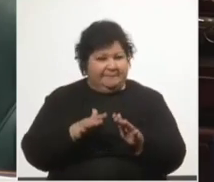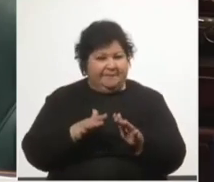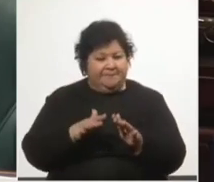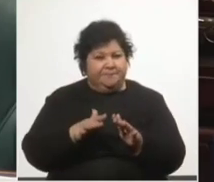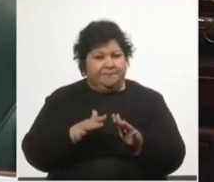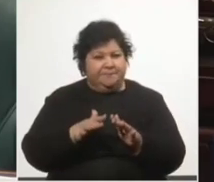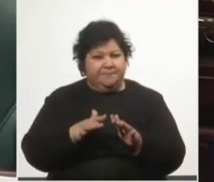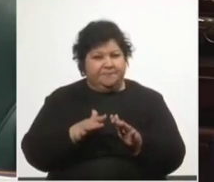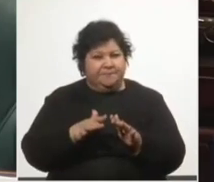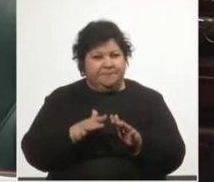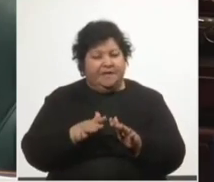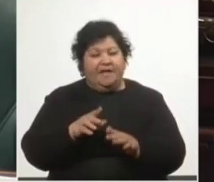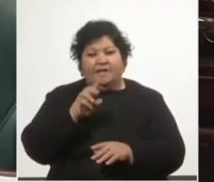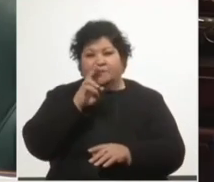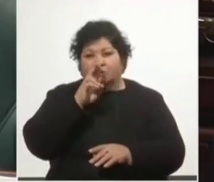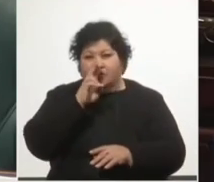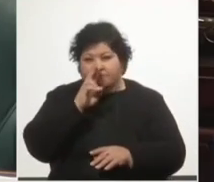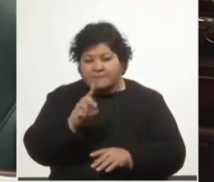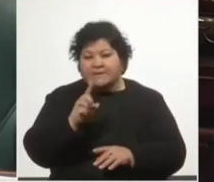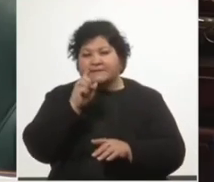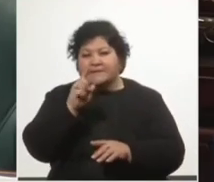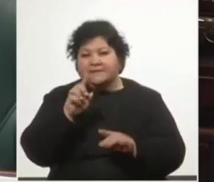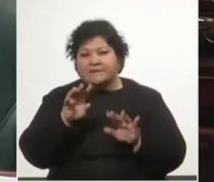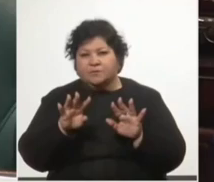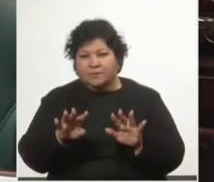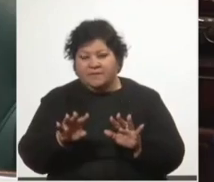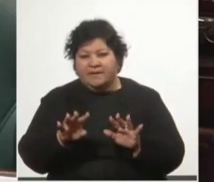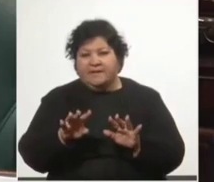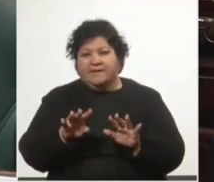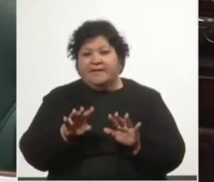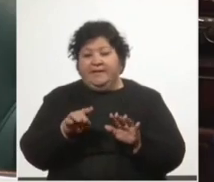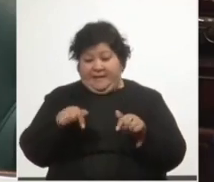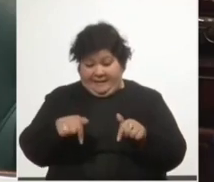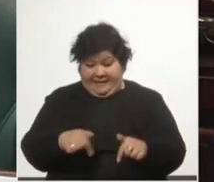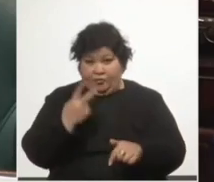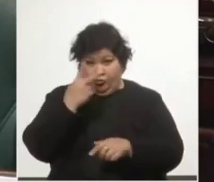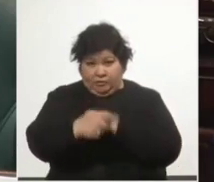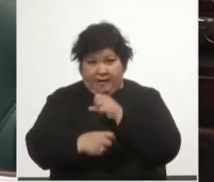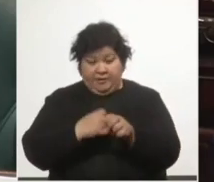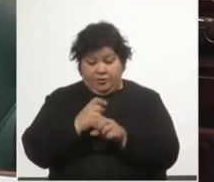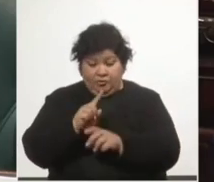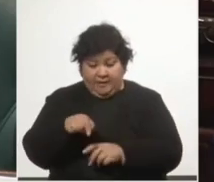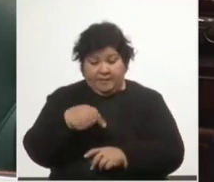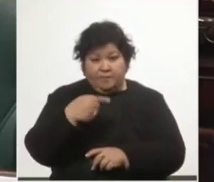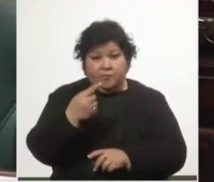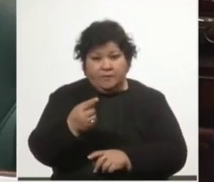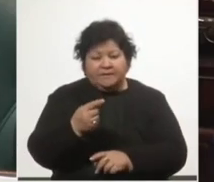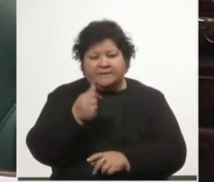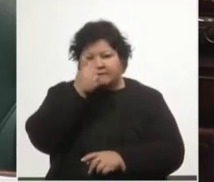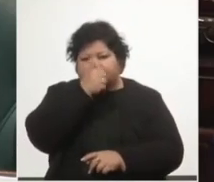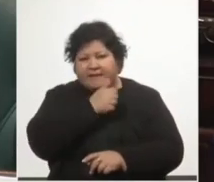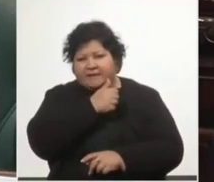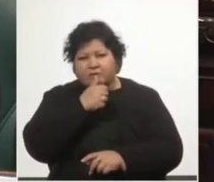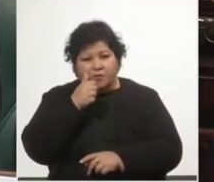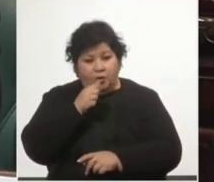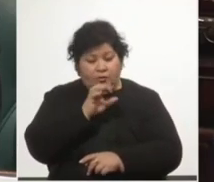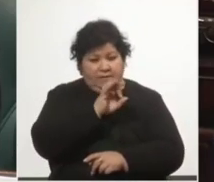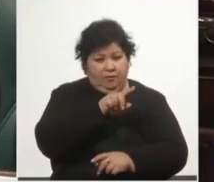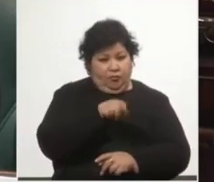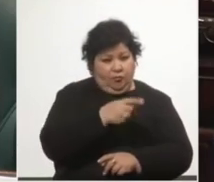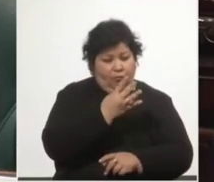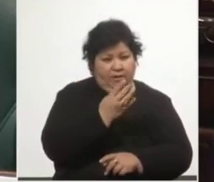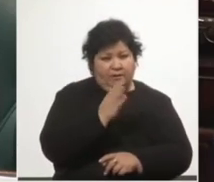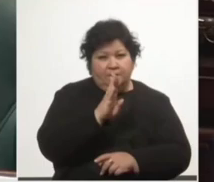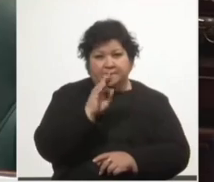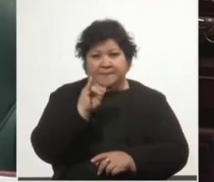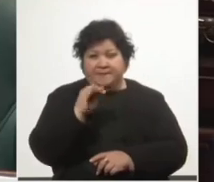lo sucedido en 2019, o sea, en 2021 se resolvió un aumento del déficit estructural de 0.4 del PIB con